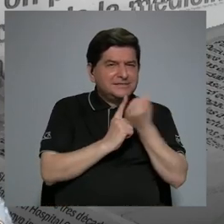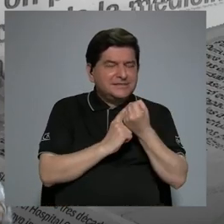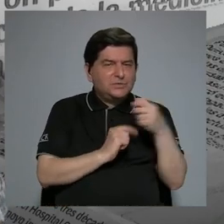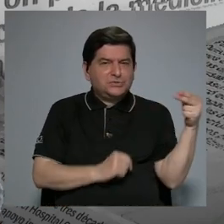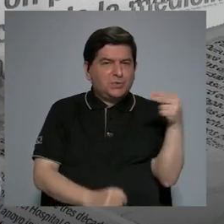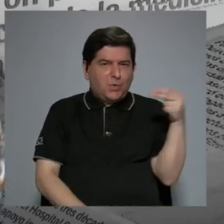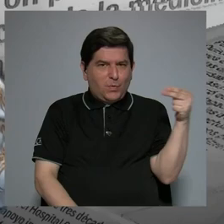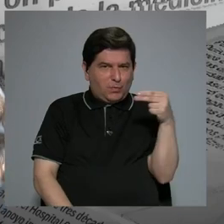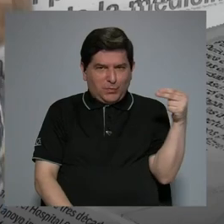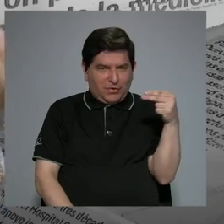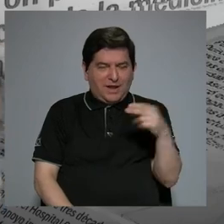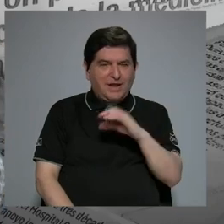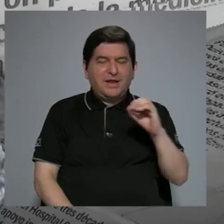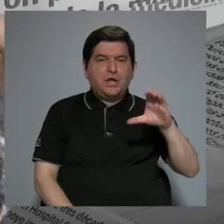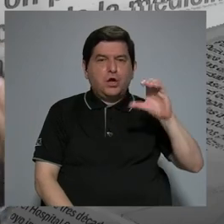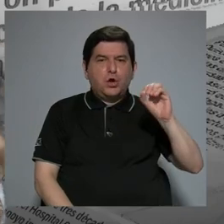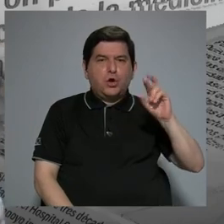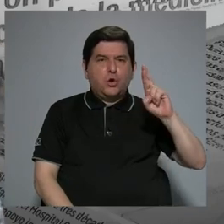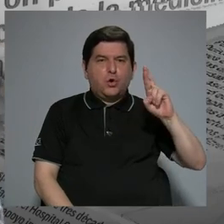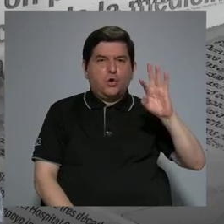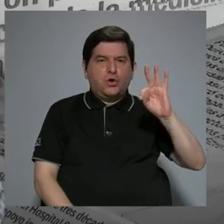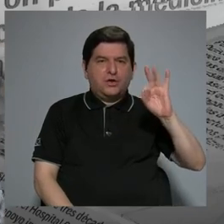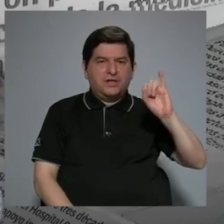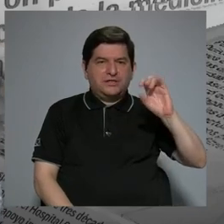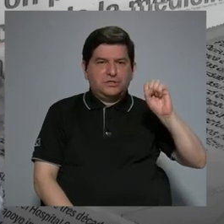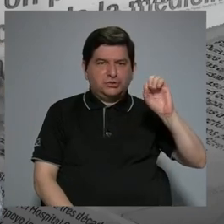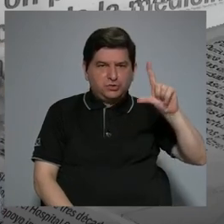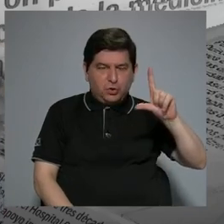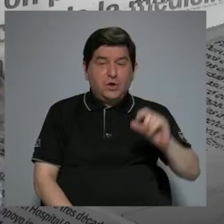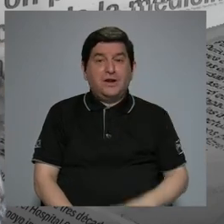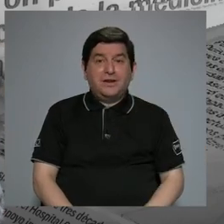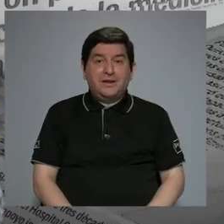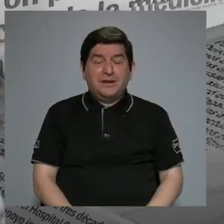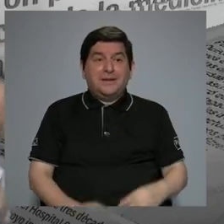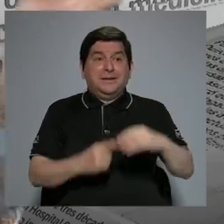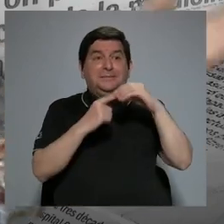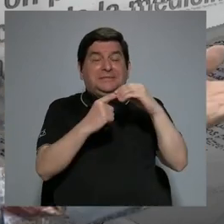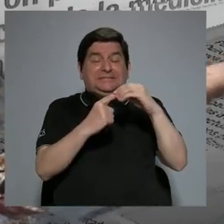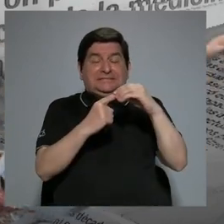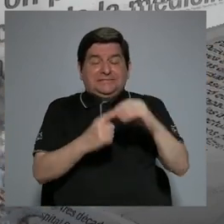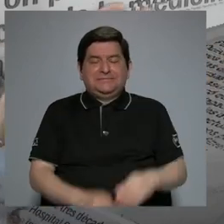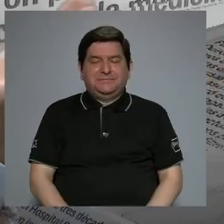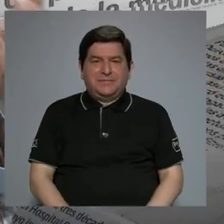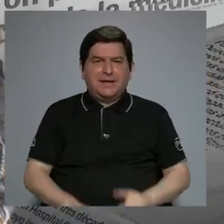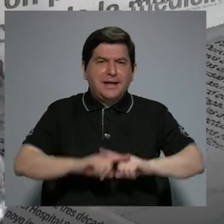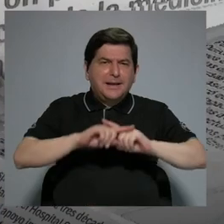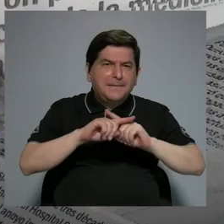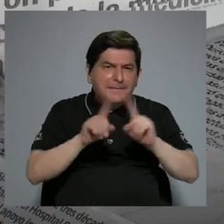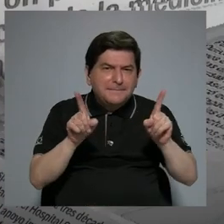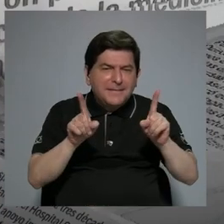hormonas y el cortisol que es una de las que más se acelera, pero que es